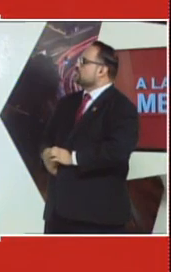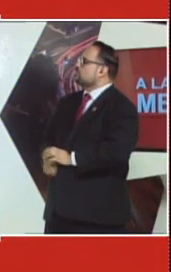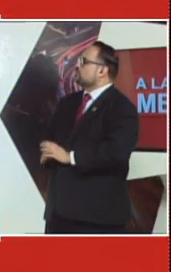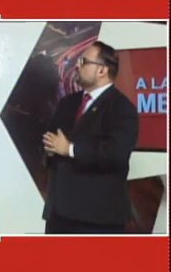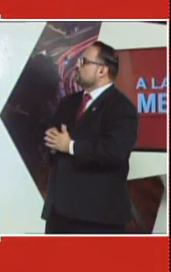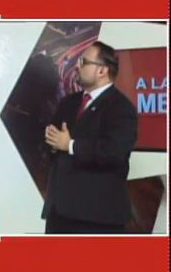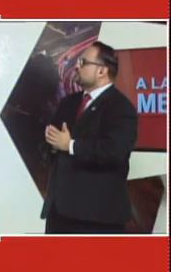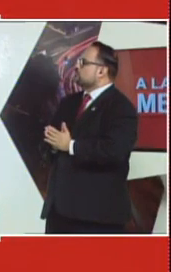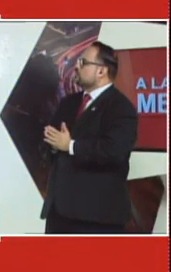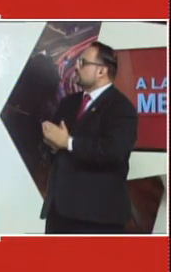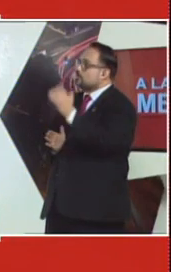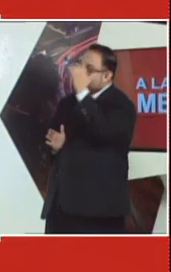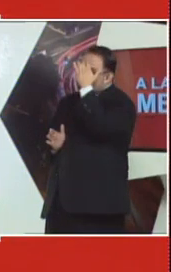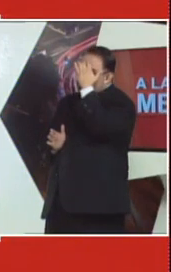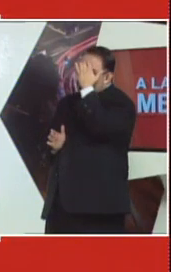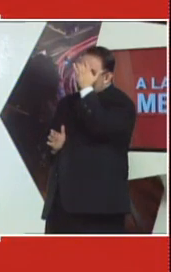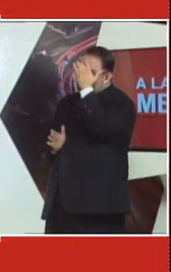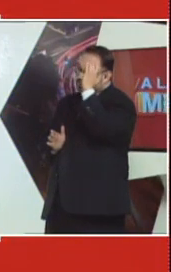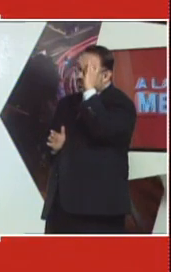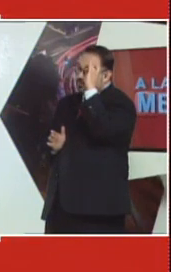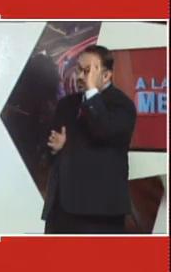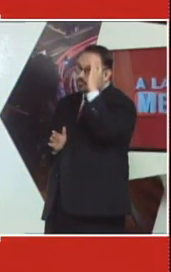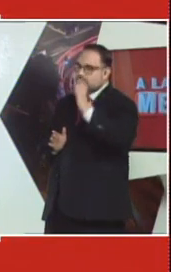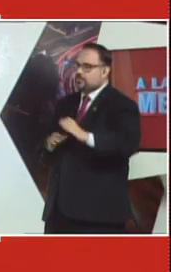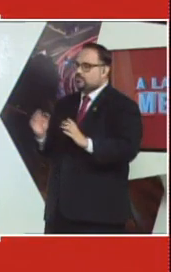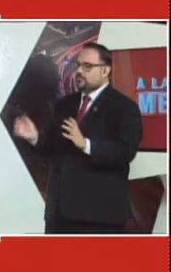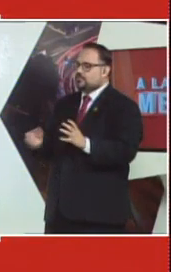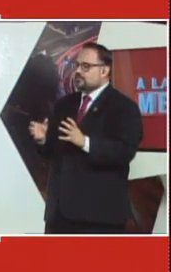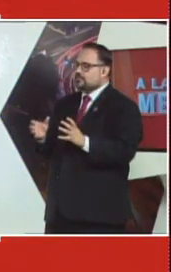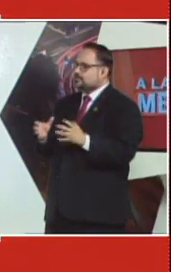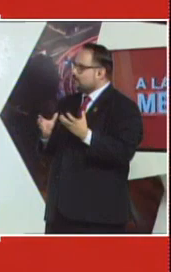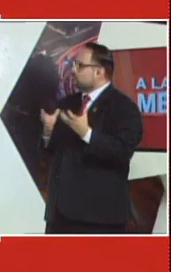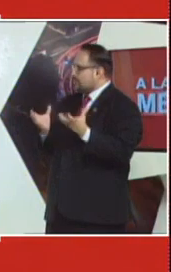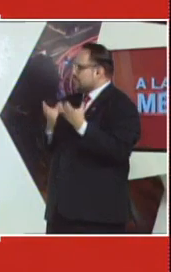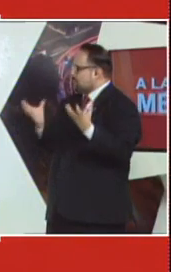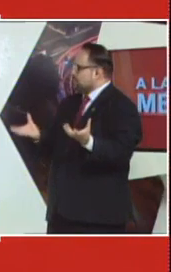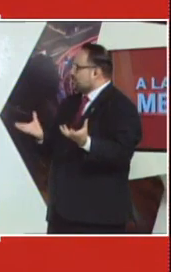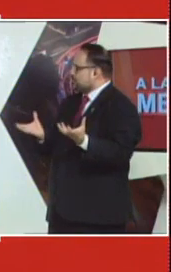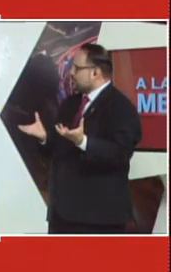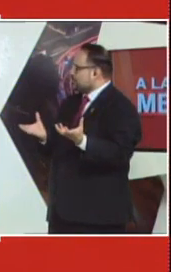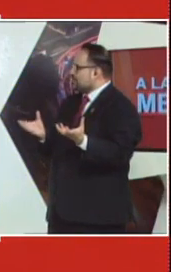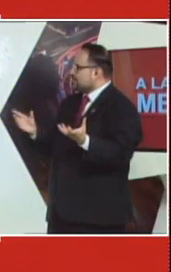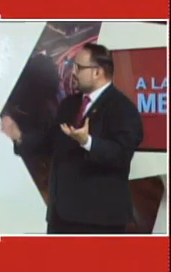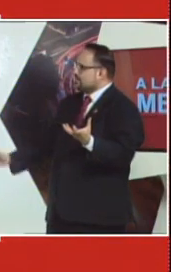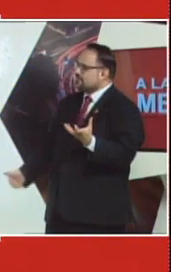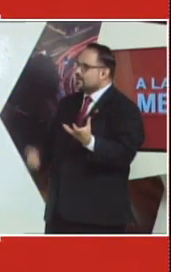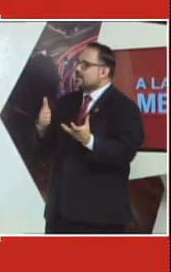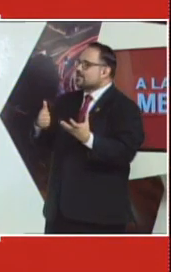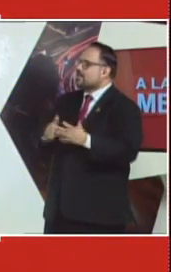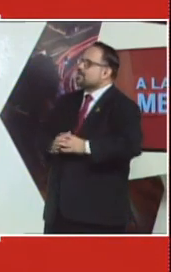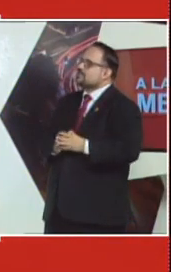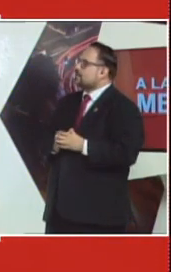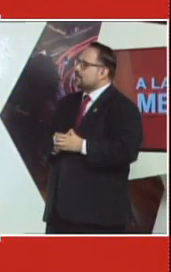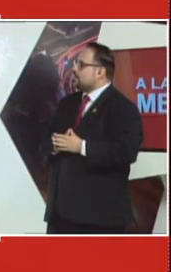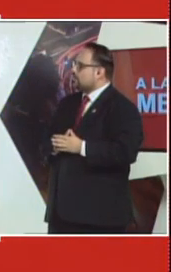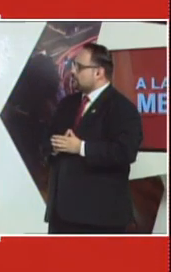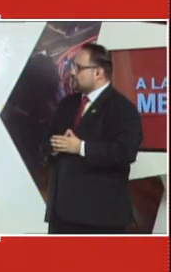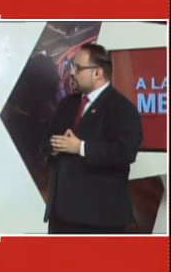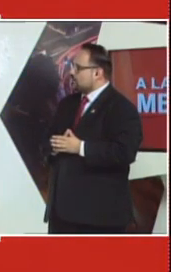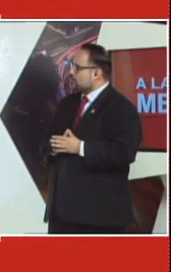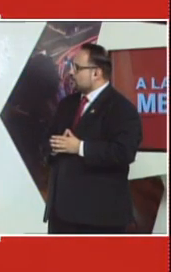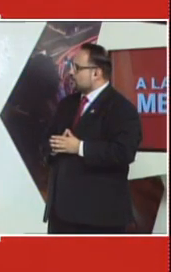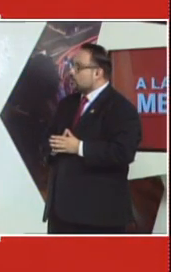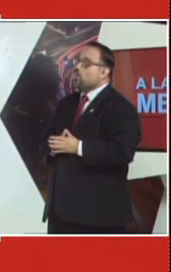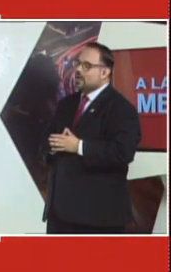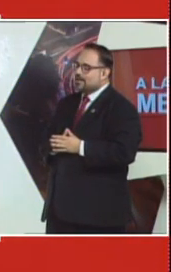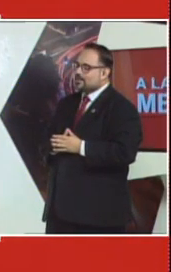momento más oportuno y más prudente. Particularmente lo que estamos viendo es que estamos en medio todavía de esa gran escalada de la